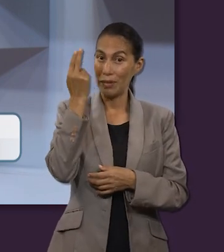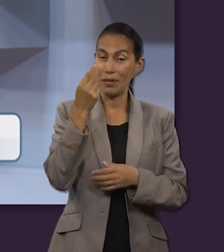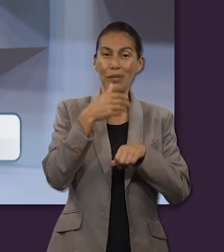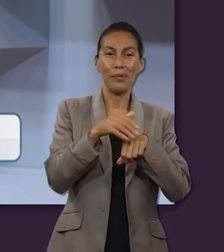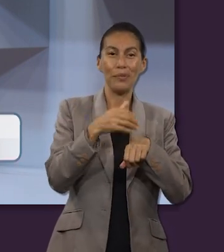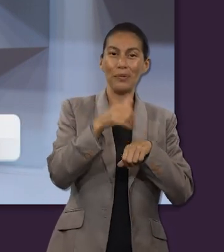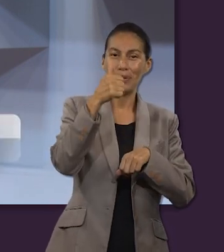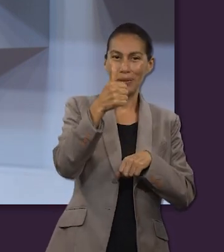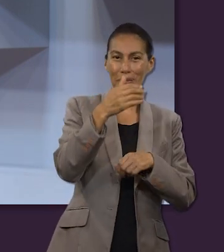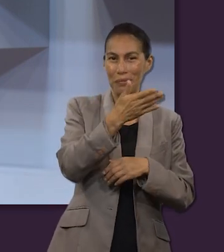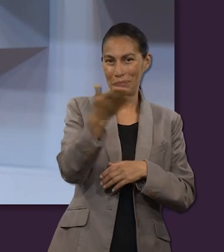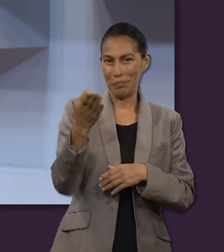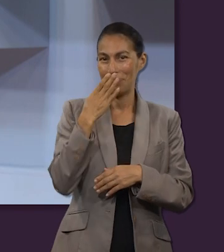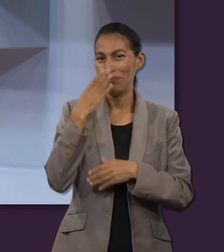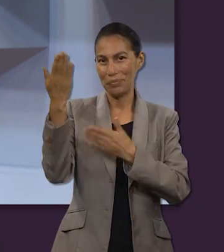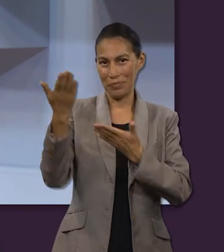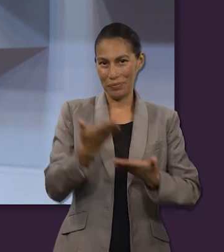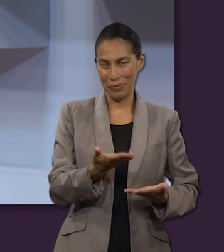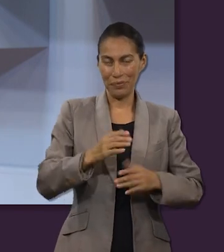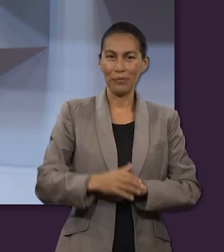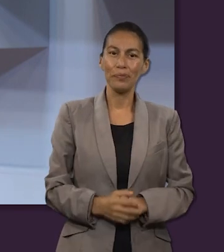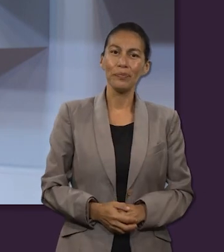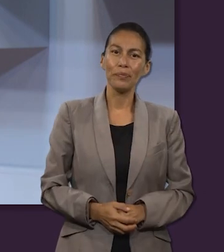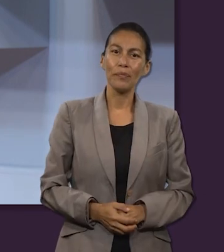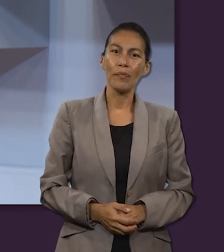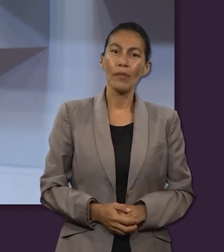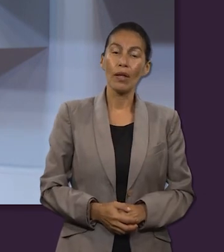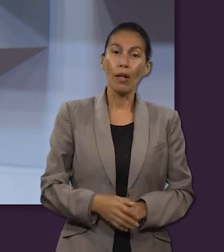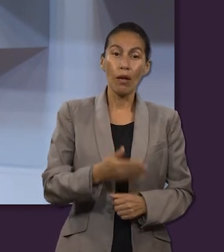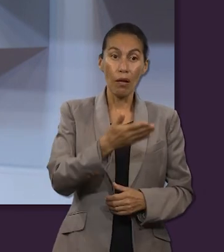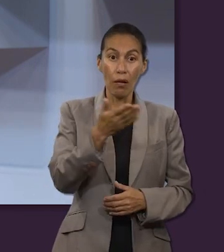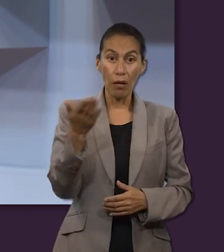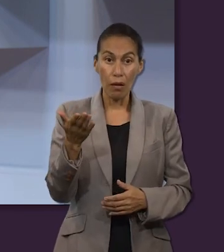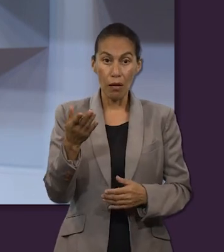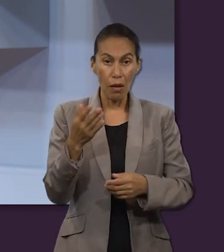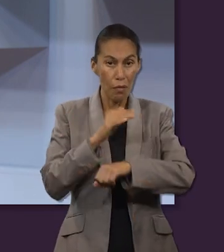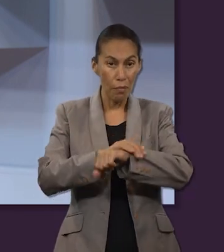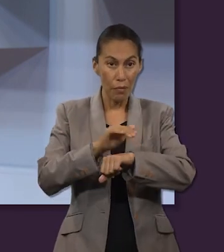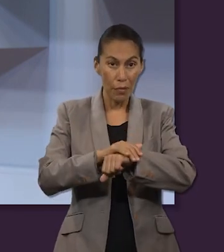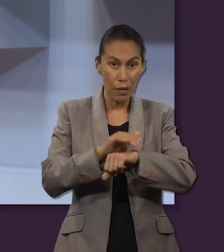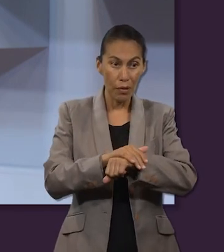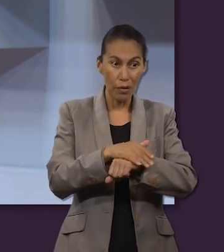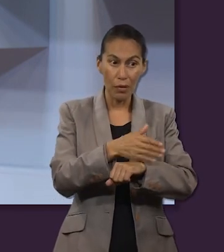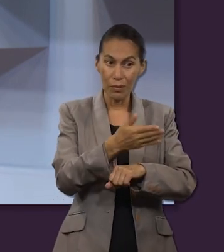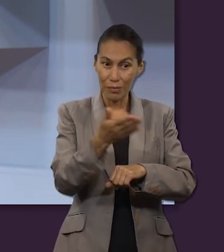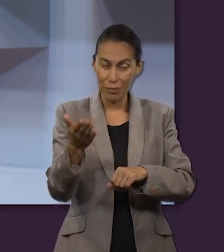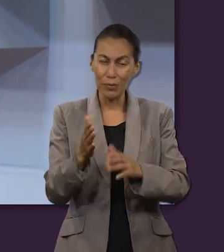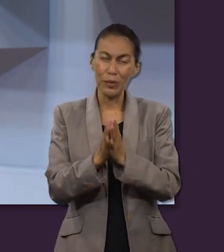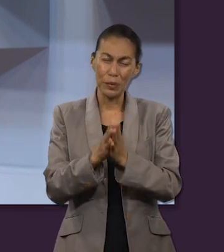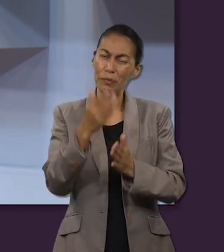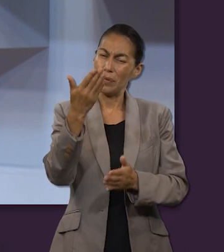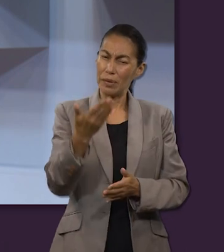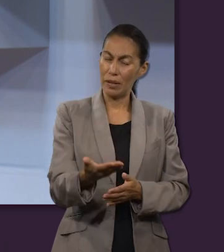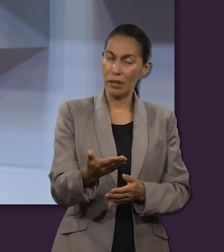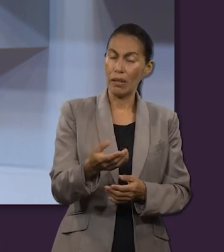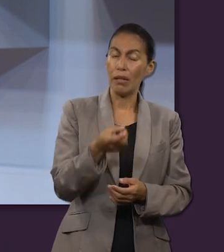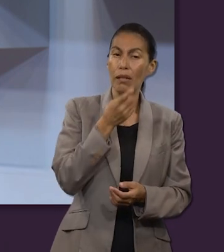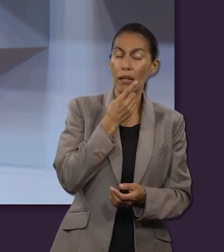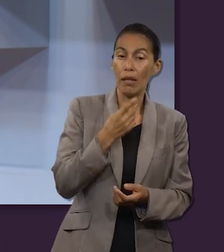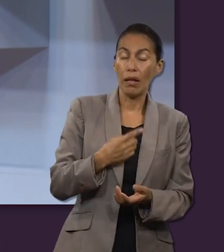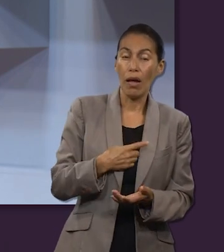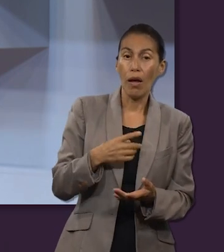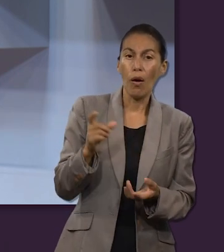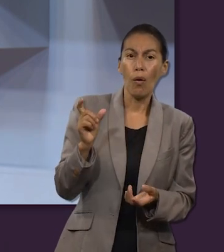Me acompañan unos amigos a los cuales les voy a pedir que se presenten y que respondan a la pregunta ¿Cuándo